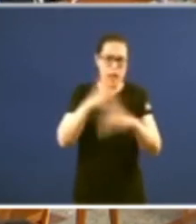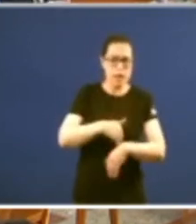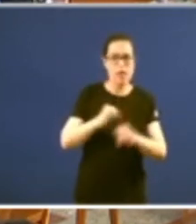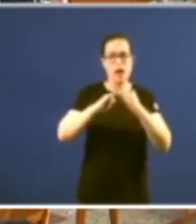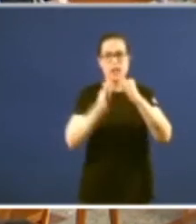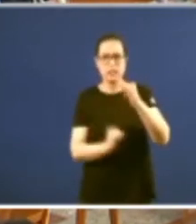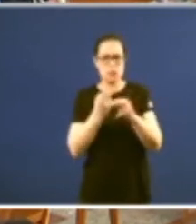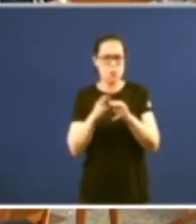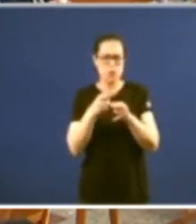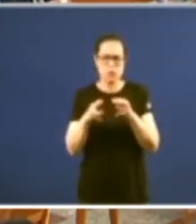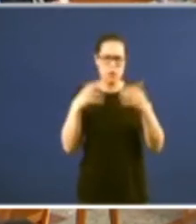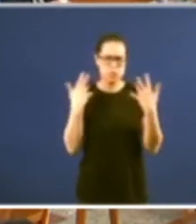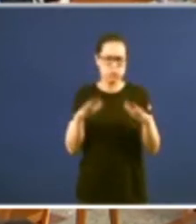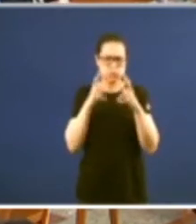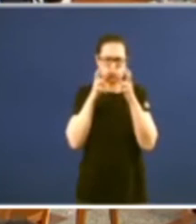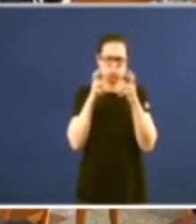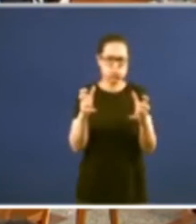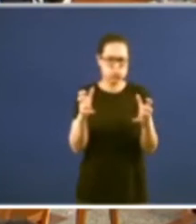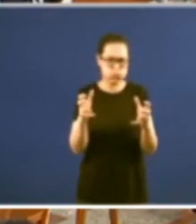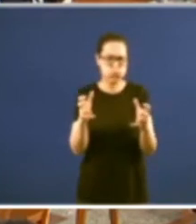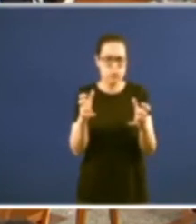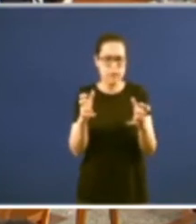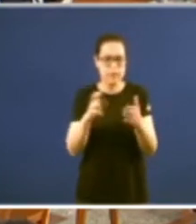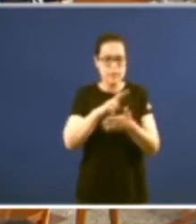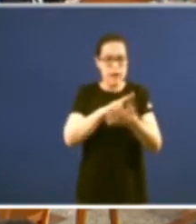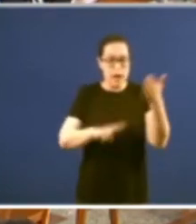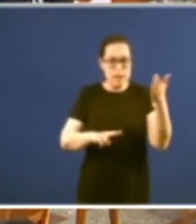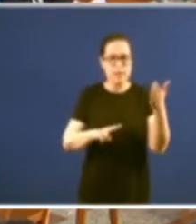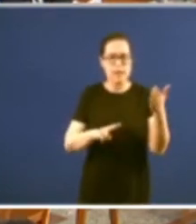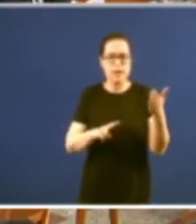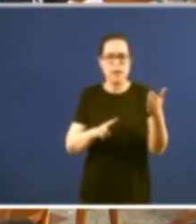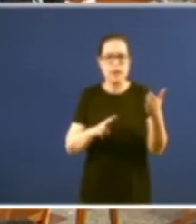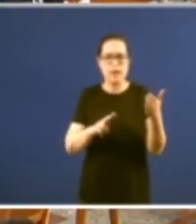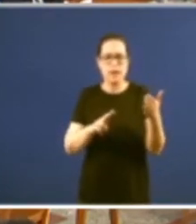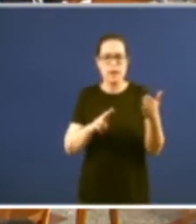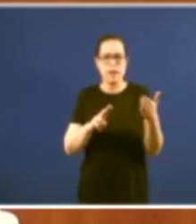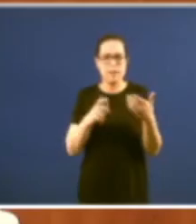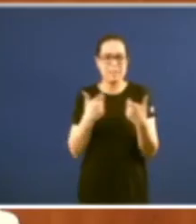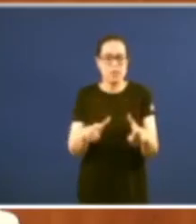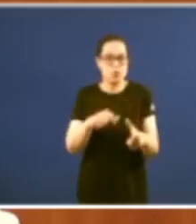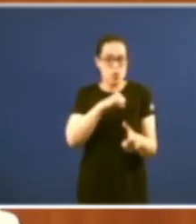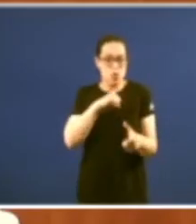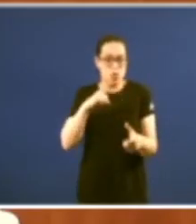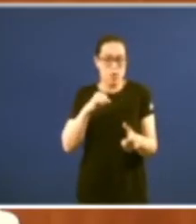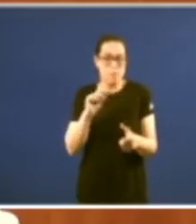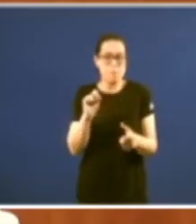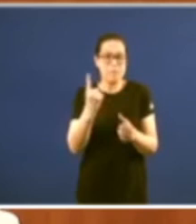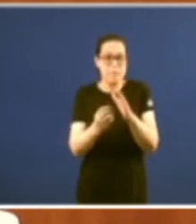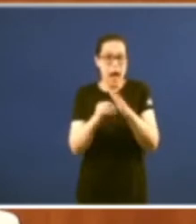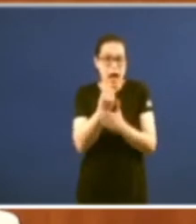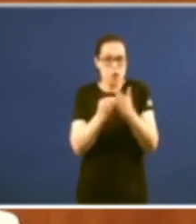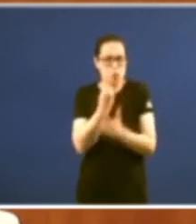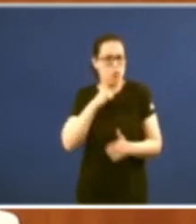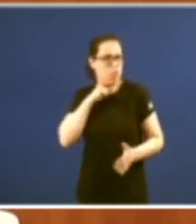profunda e unha Galicia unha dependencia brutal do sector primario tal vez os